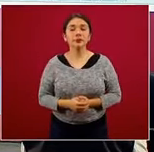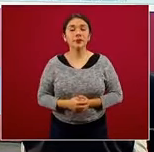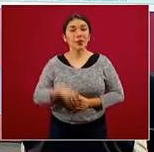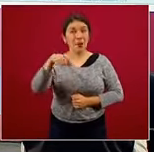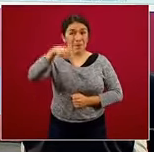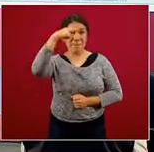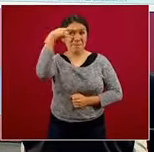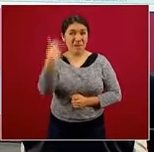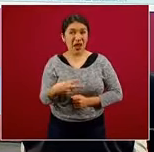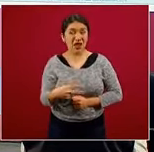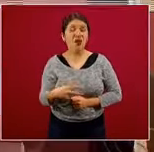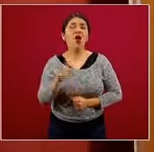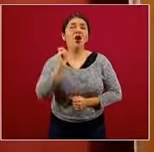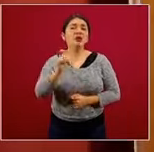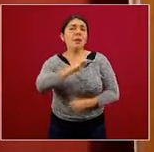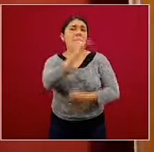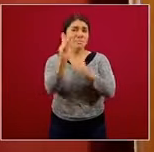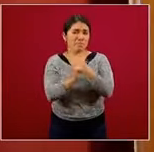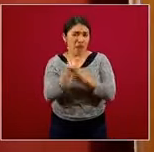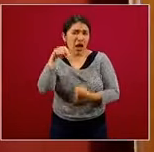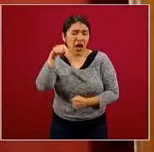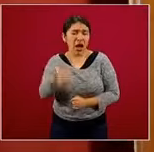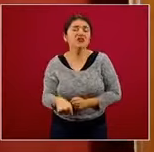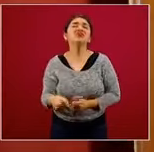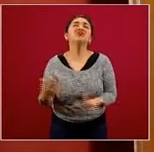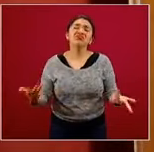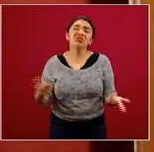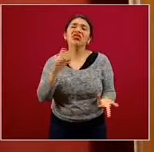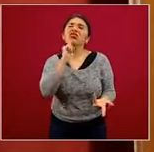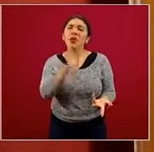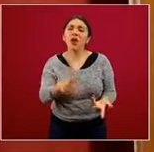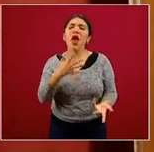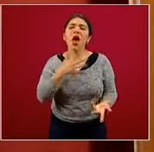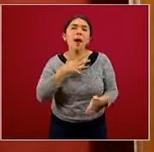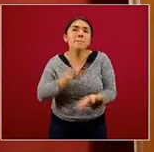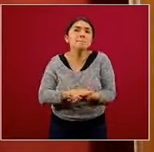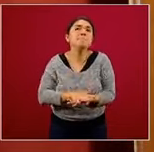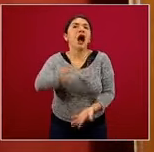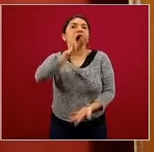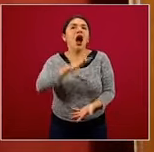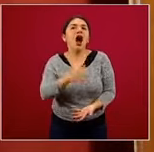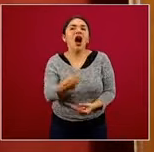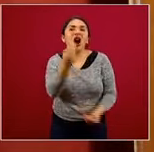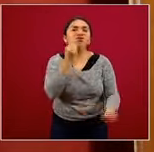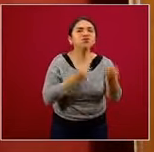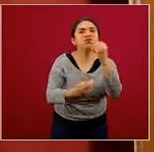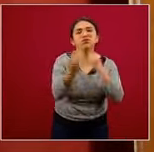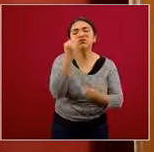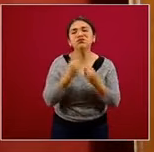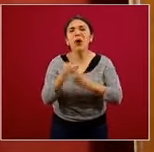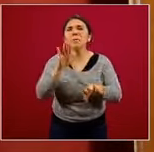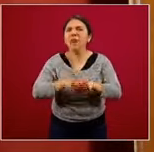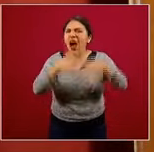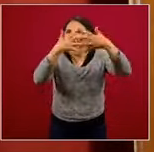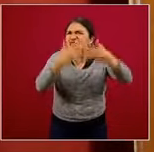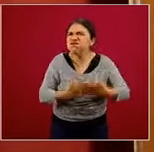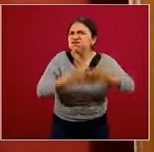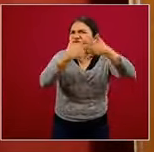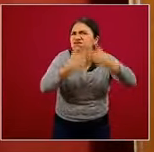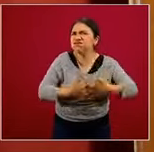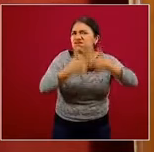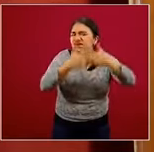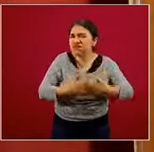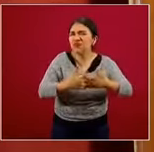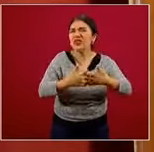México es uno de los países que también tienen el mayor consumo de alimentos ultraprocesados,